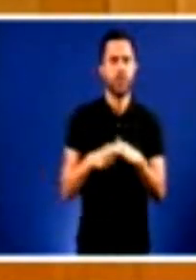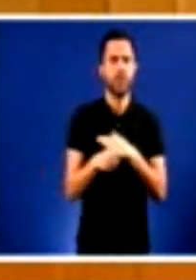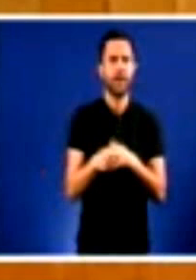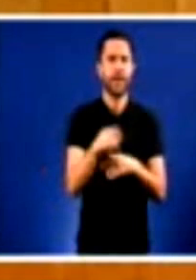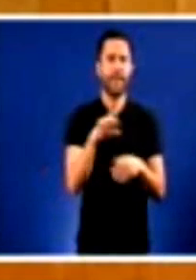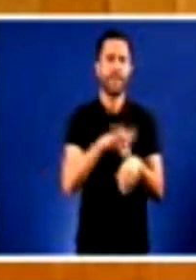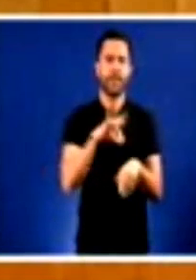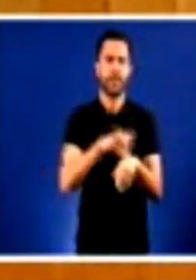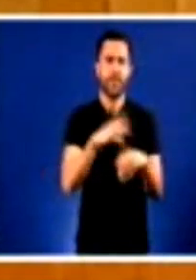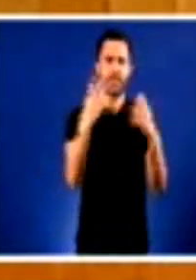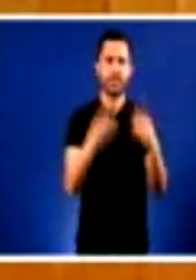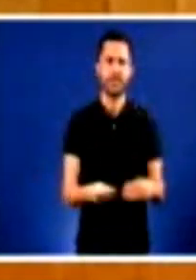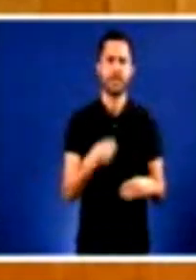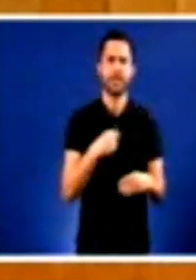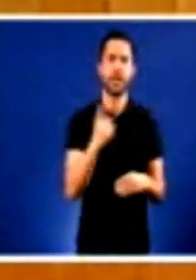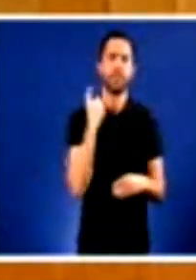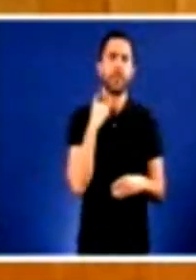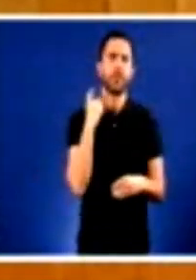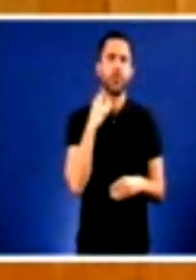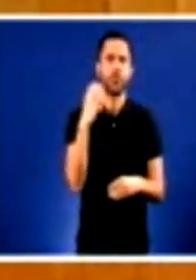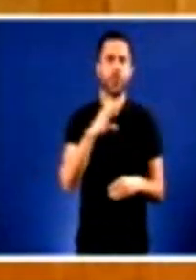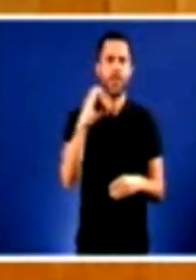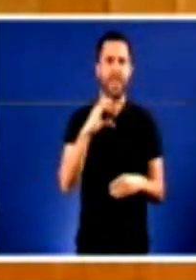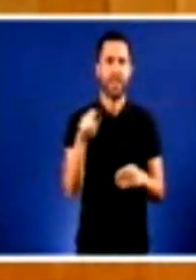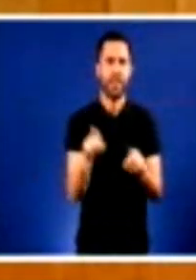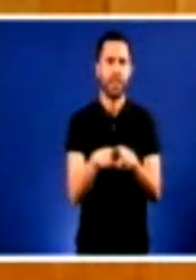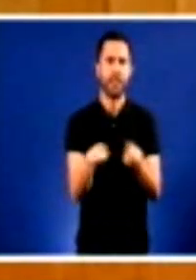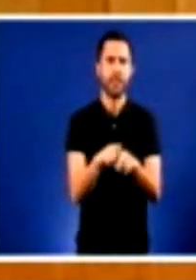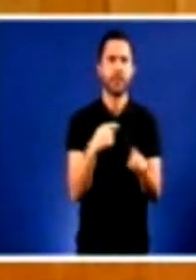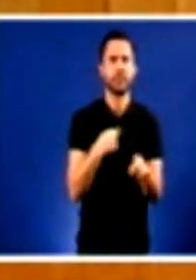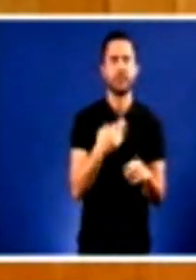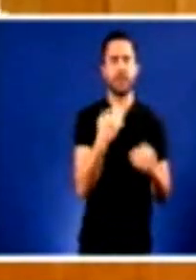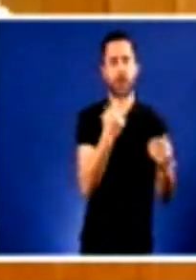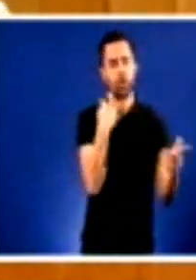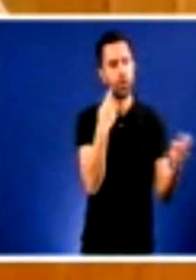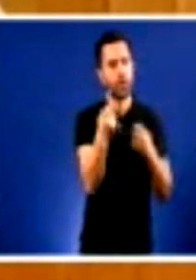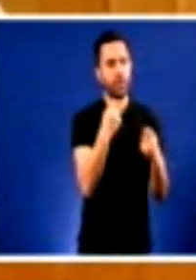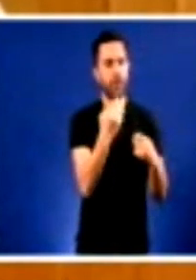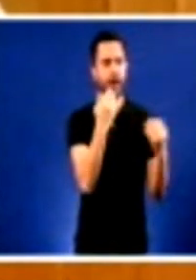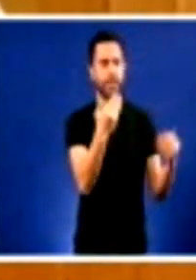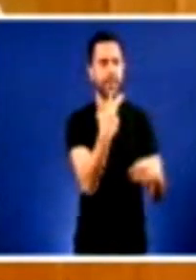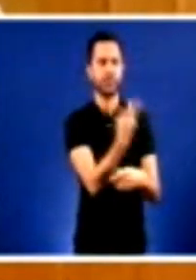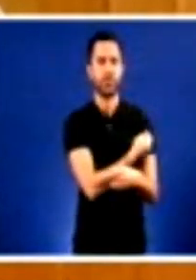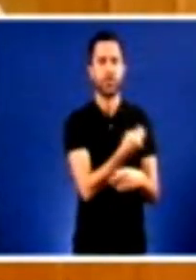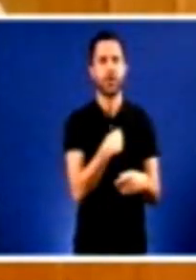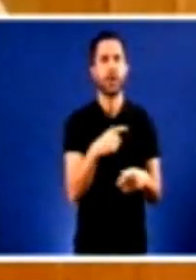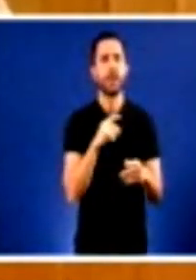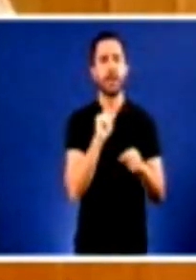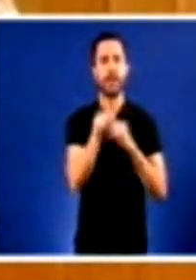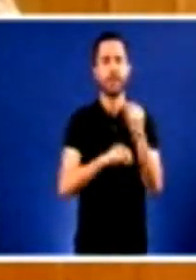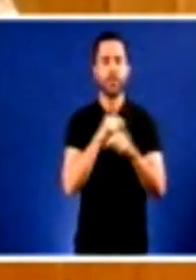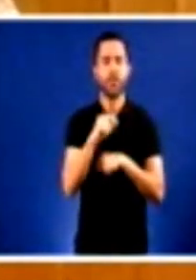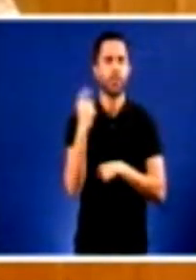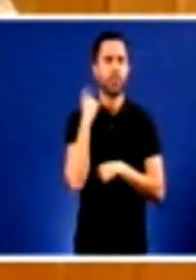C, está controlado grazas a normalización da vacinación. A infección por meningococo B